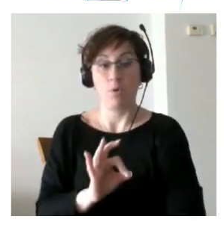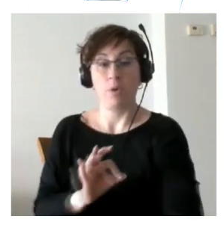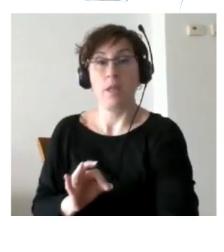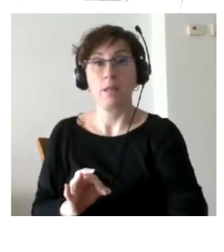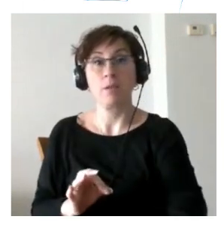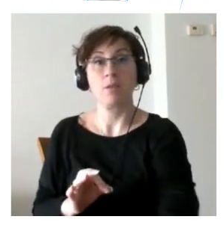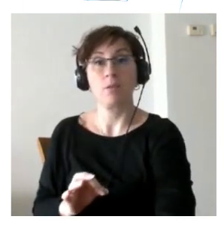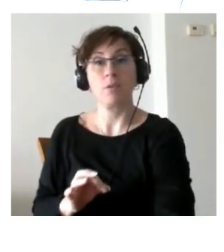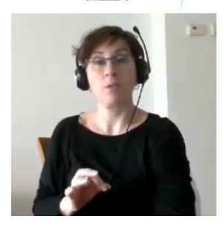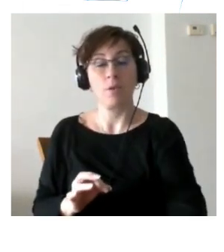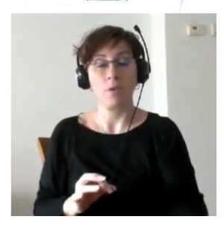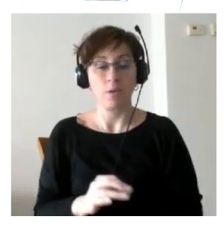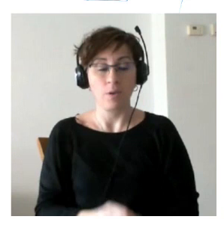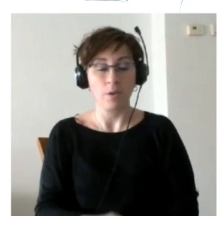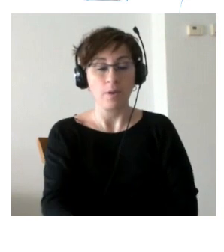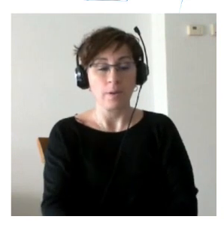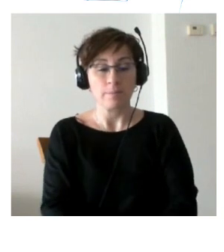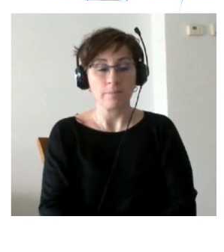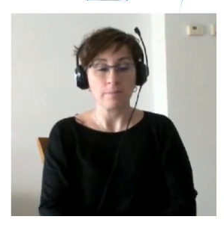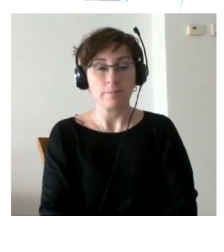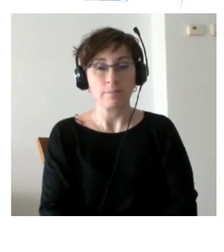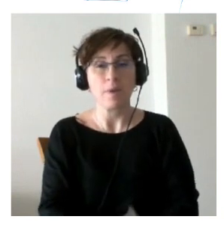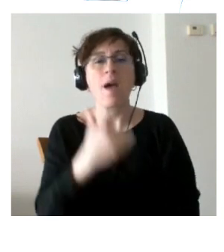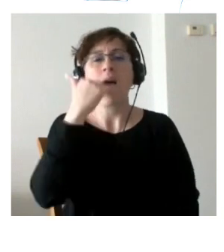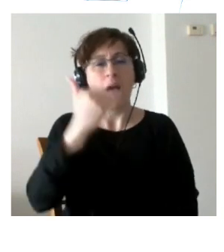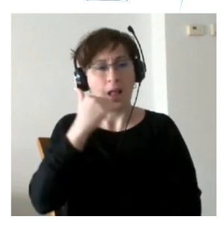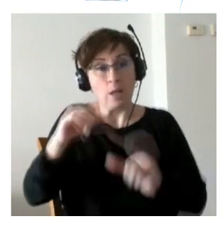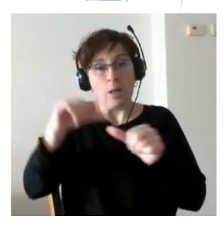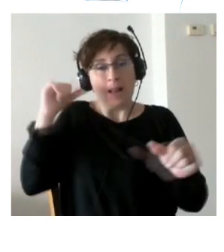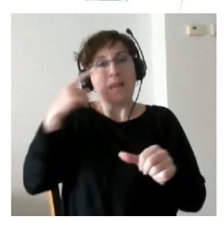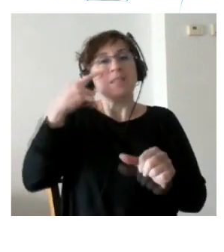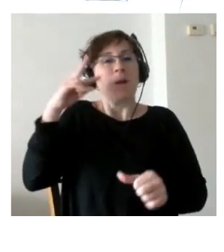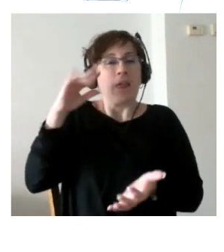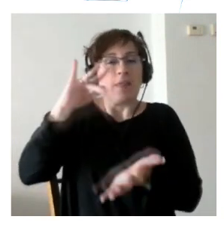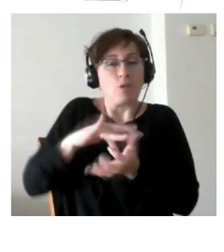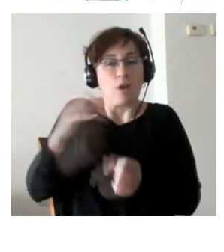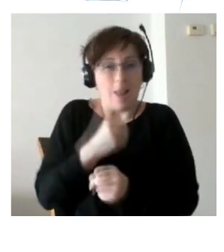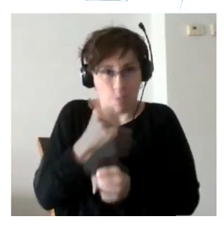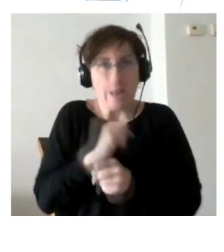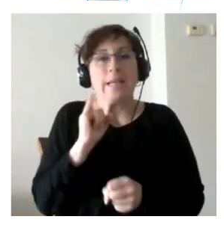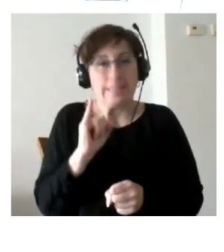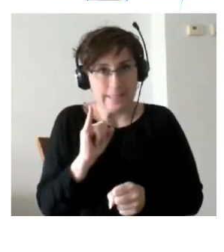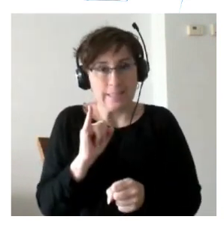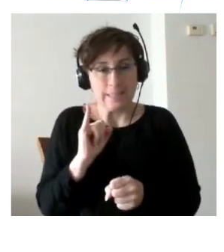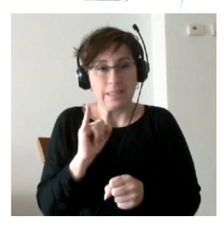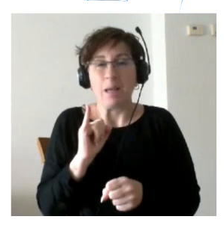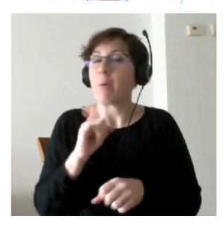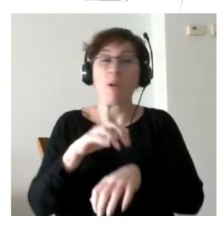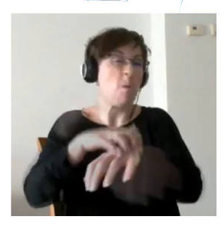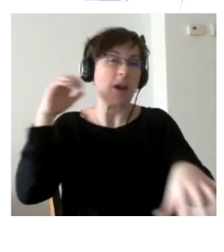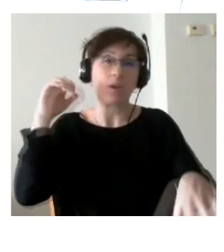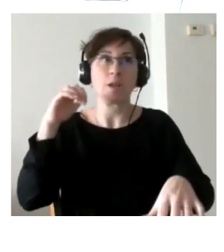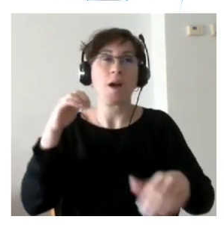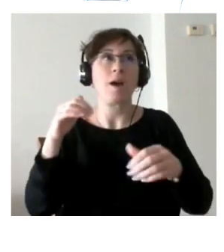han tenido algún tipo de experiencia laboral pero buena parte de ellos nunca han tenido una experiencia